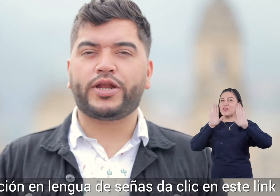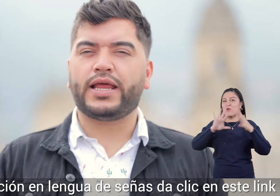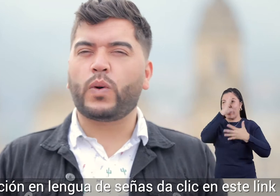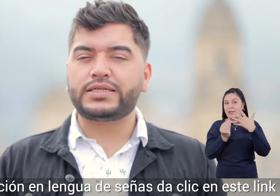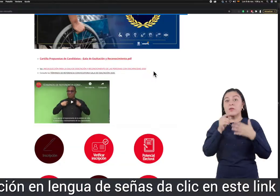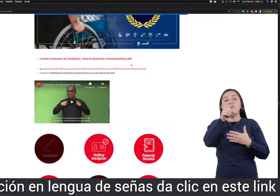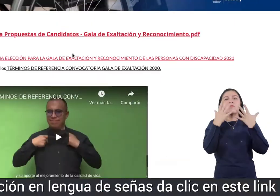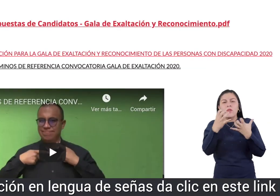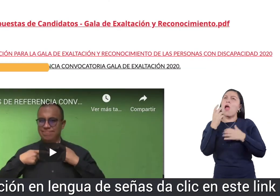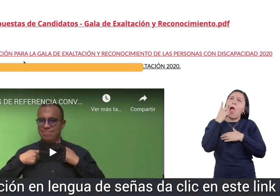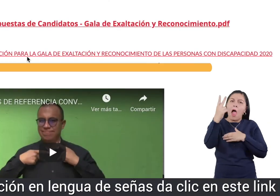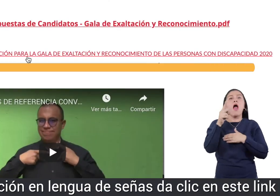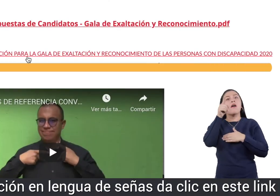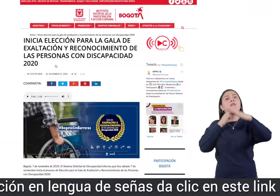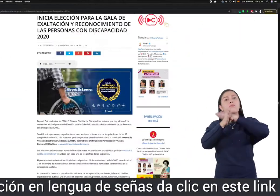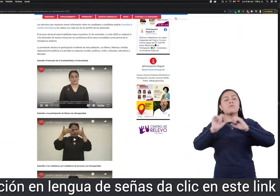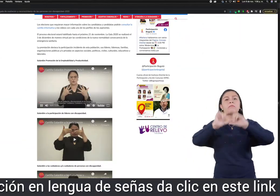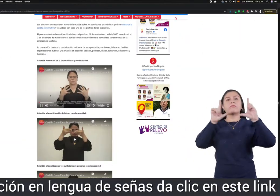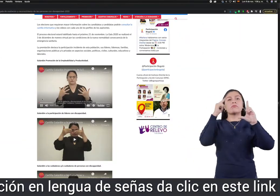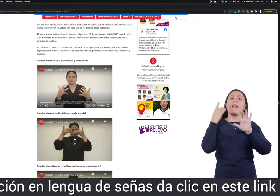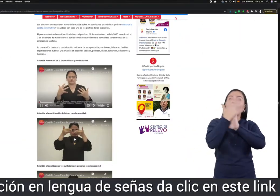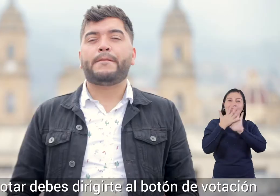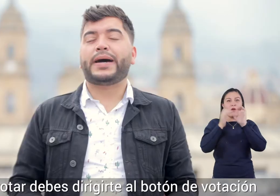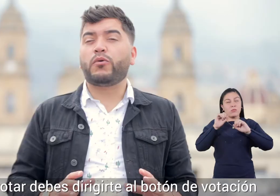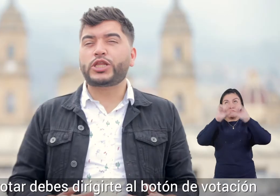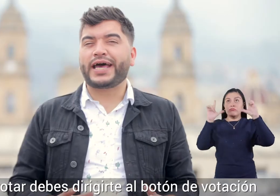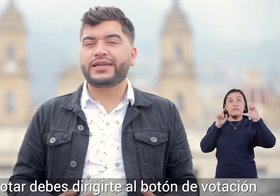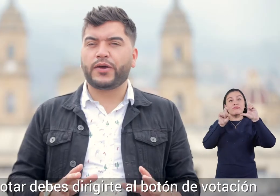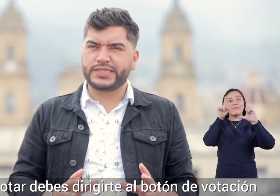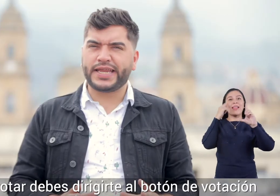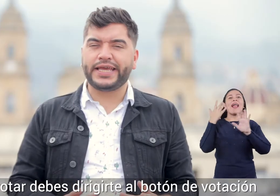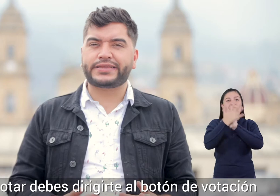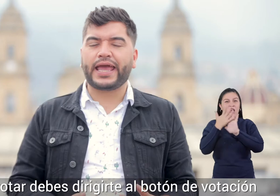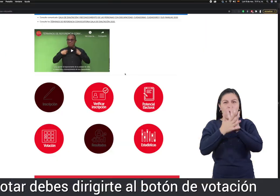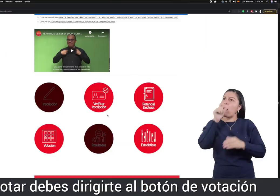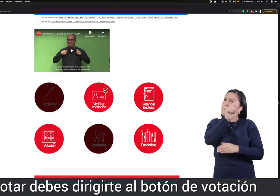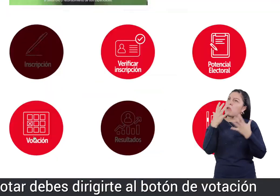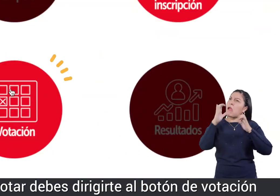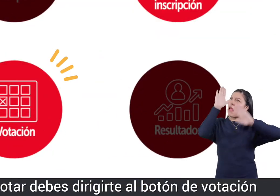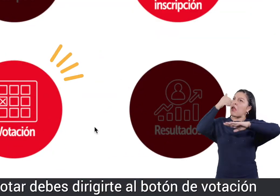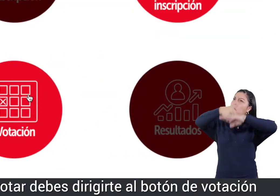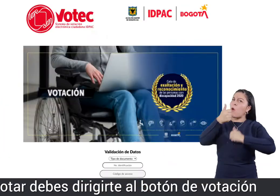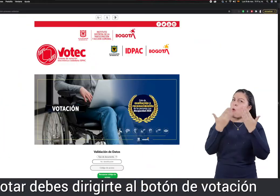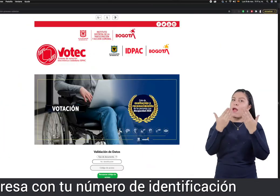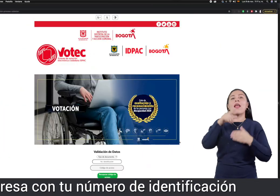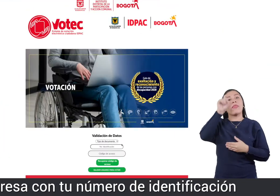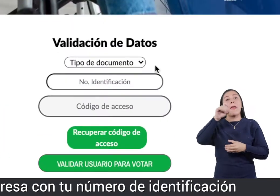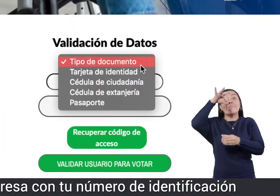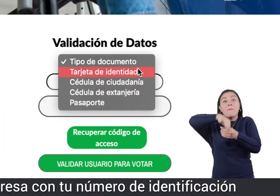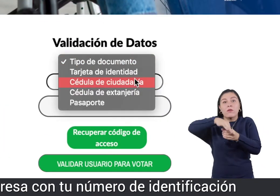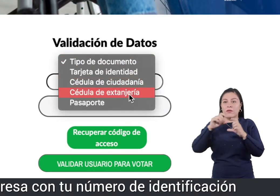traducción en lengua de señas, da clic en este link. Para votar, debes dirigirte al botón de votación.